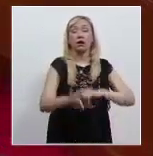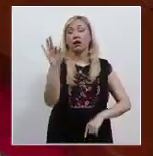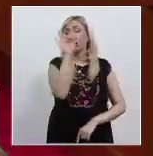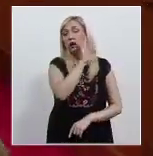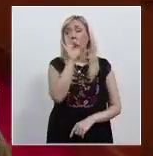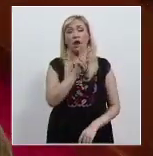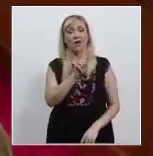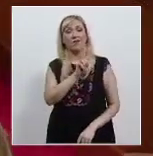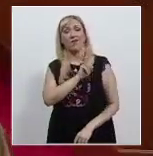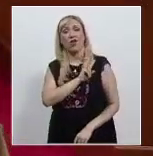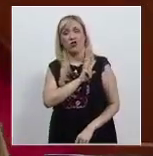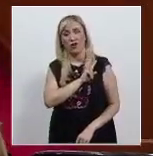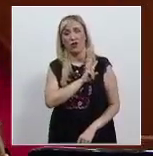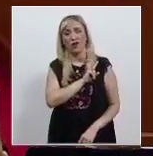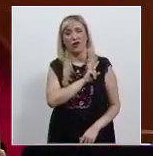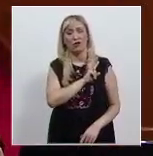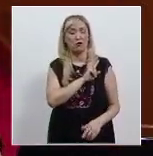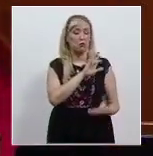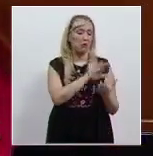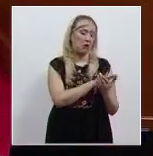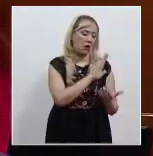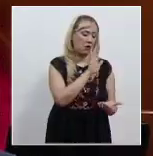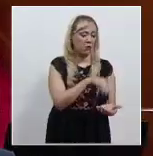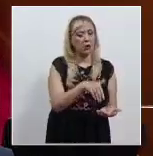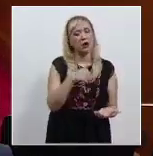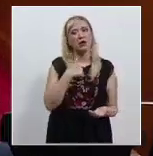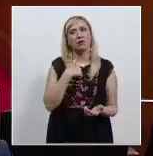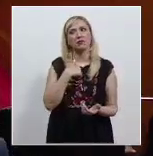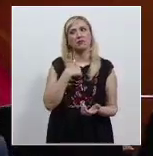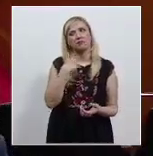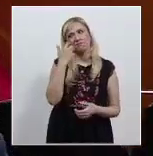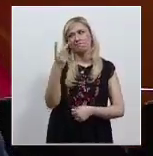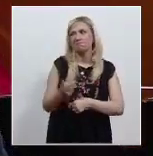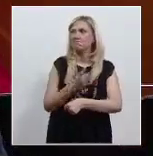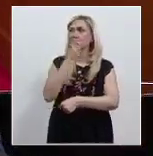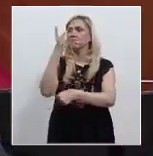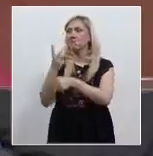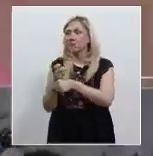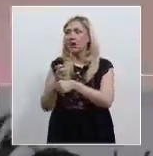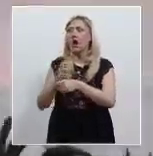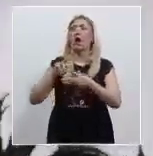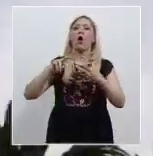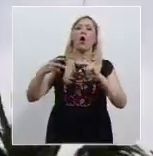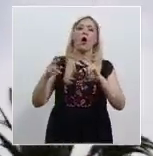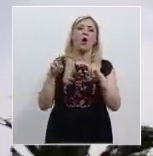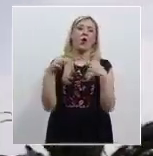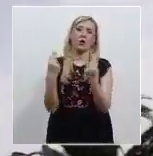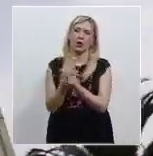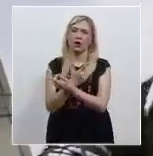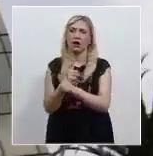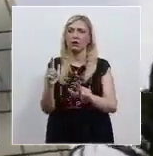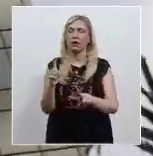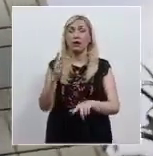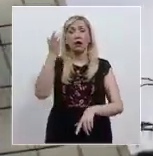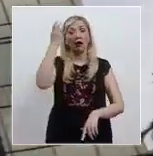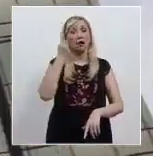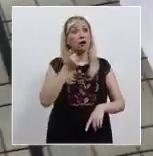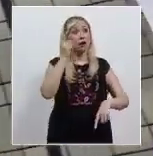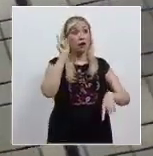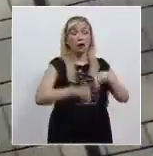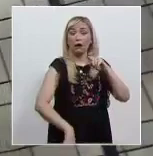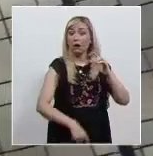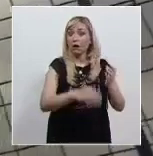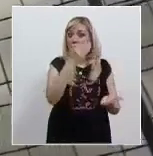pensión por viudez cuando el pensionado contrae nuevas nupcias o mantiene una relación de concubinato. Si bien la